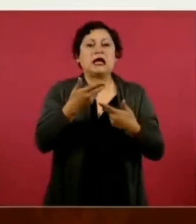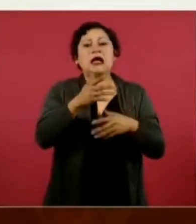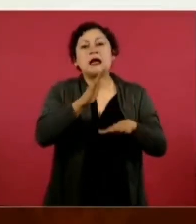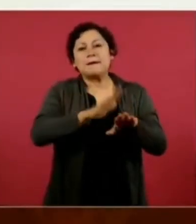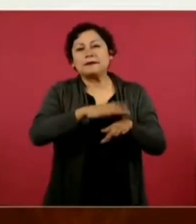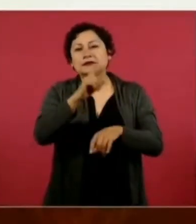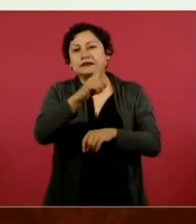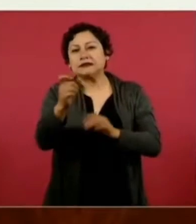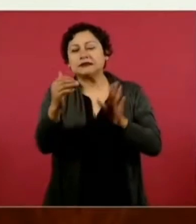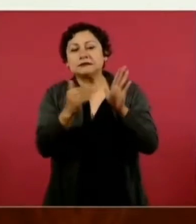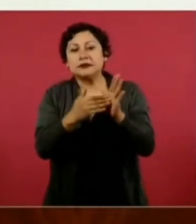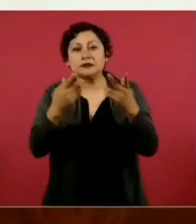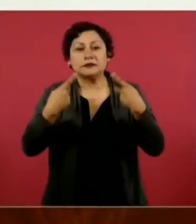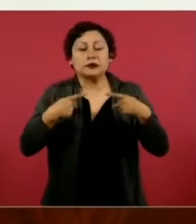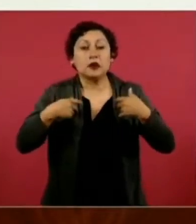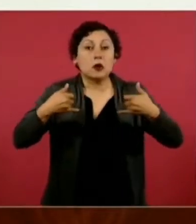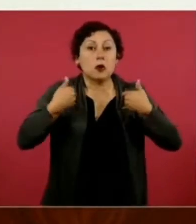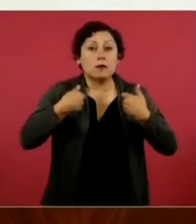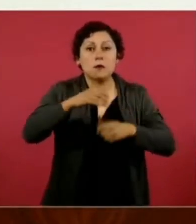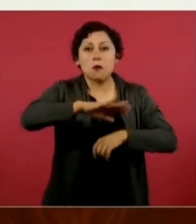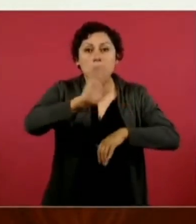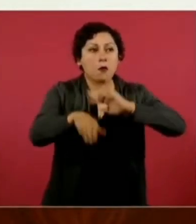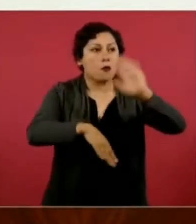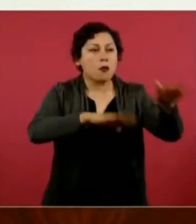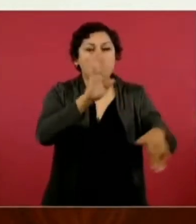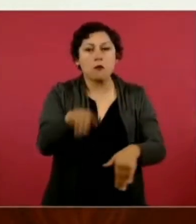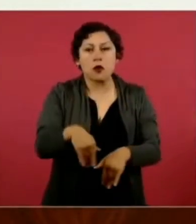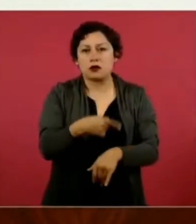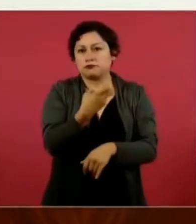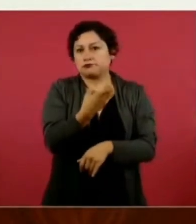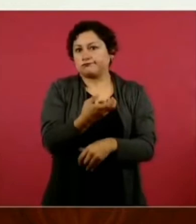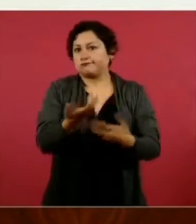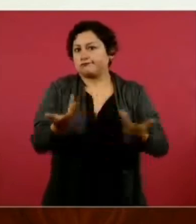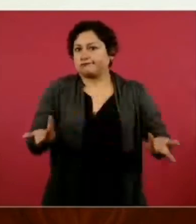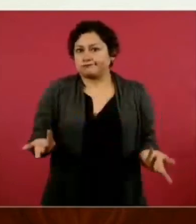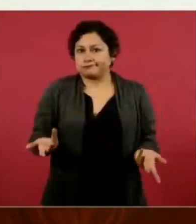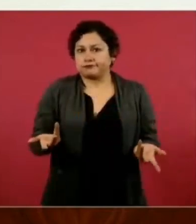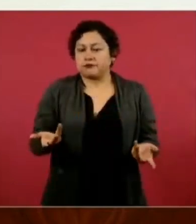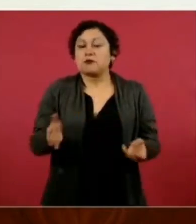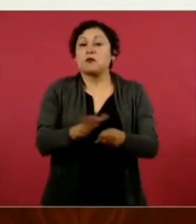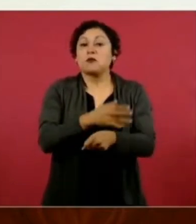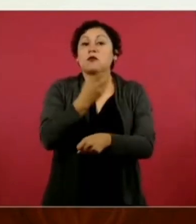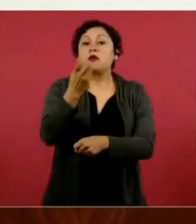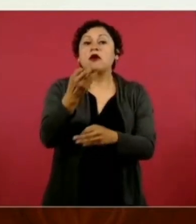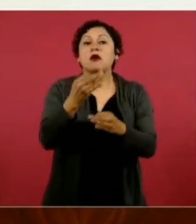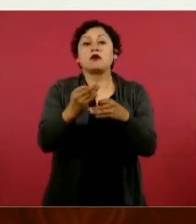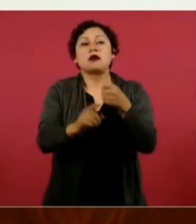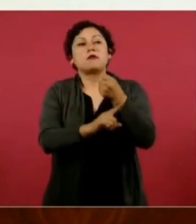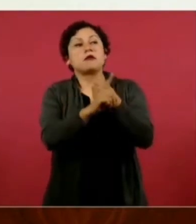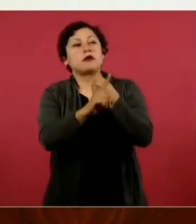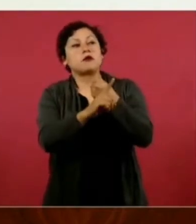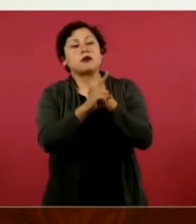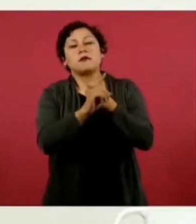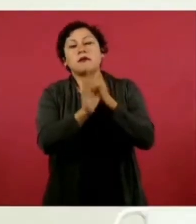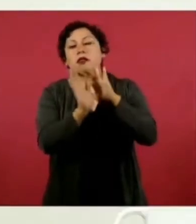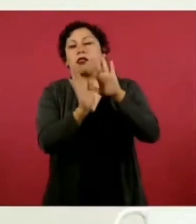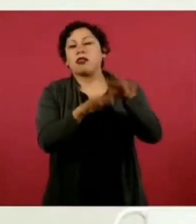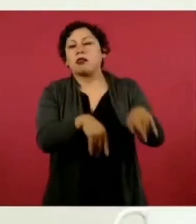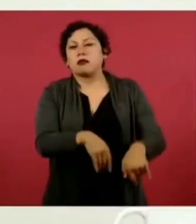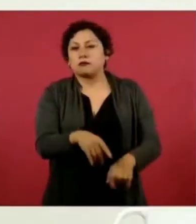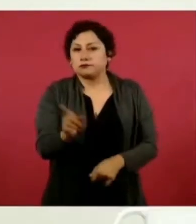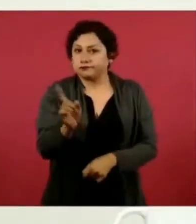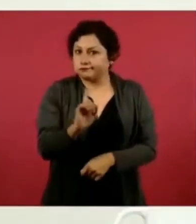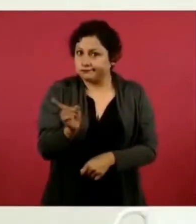porque es mucha la